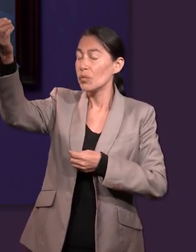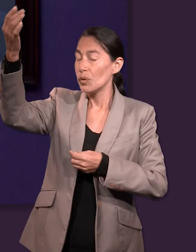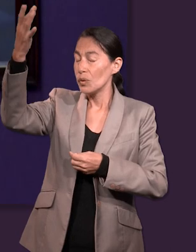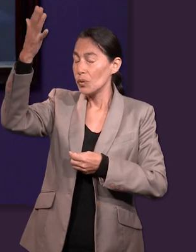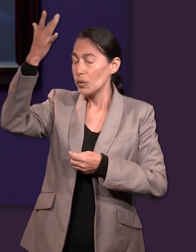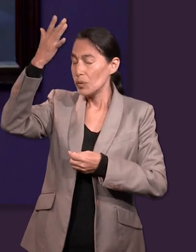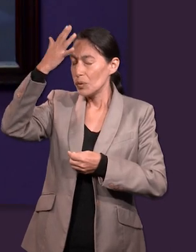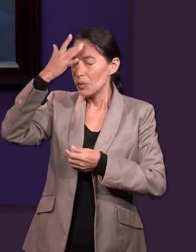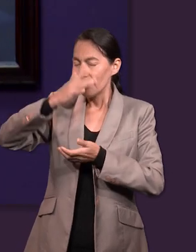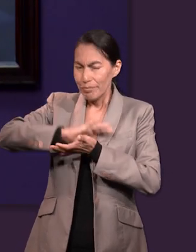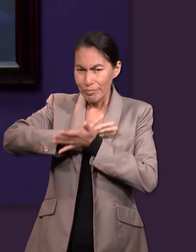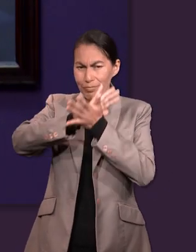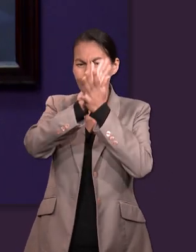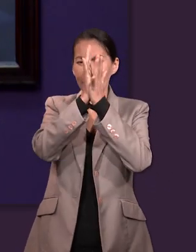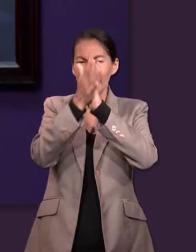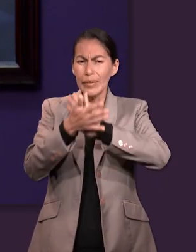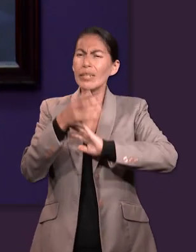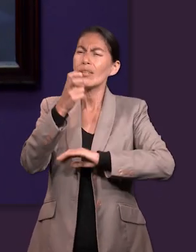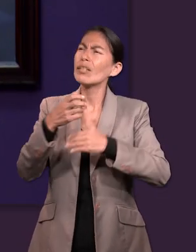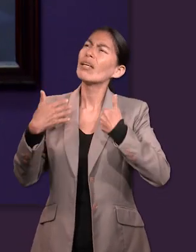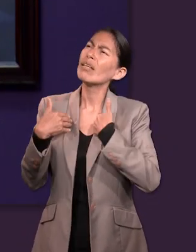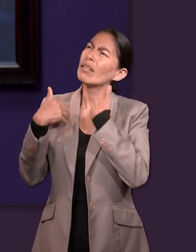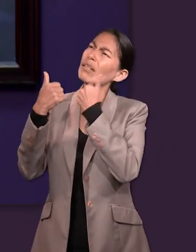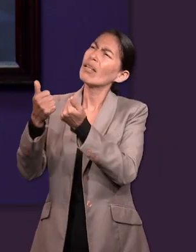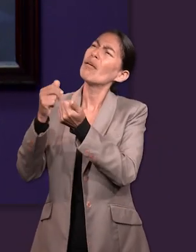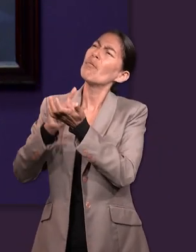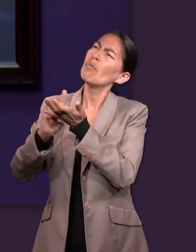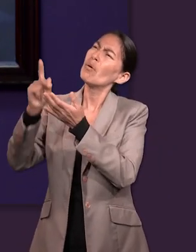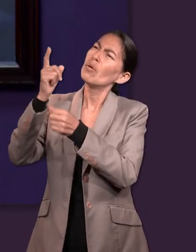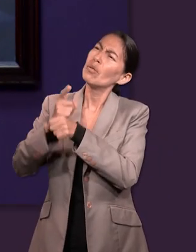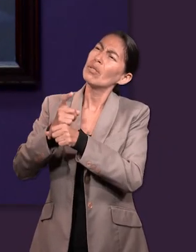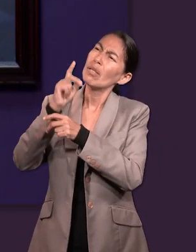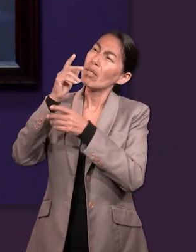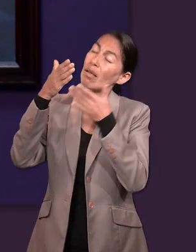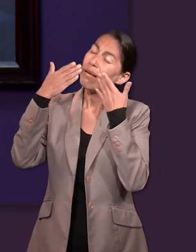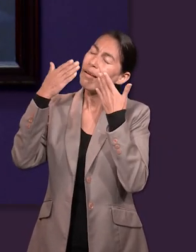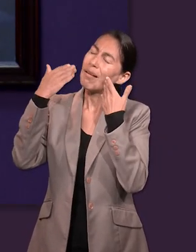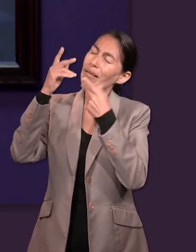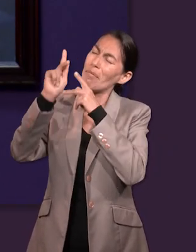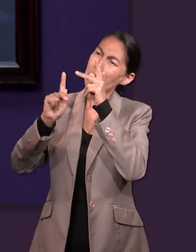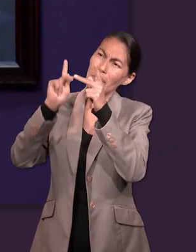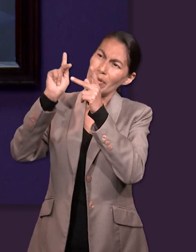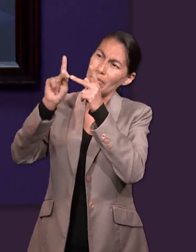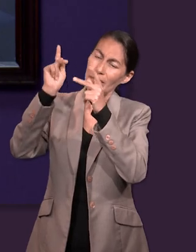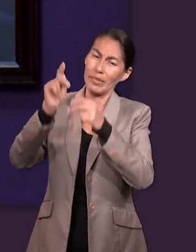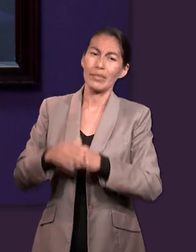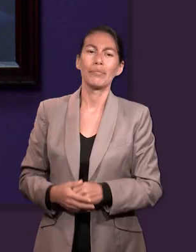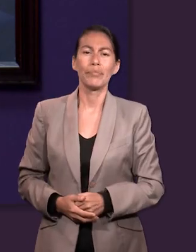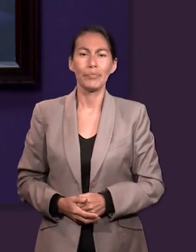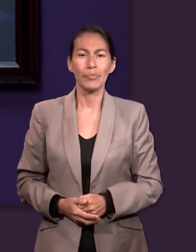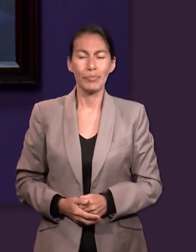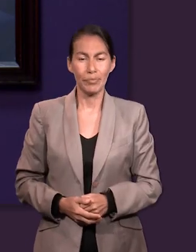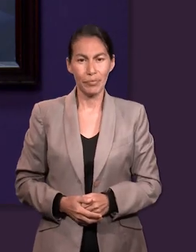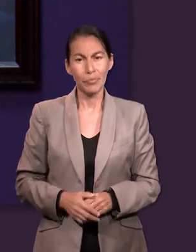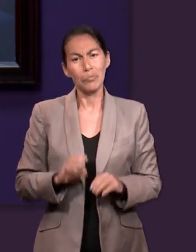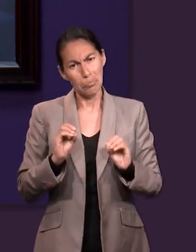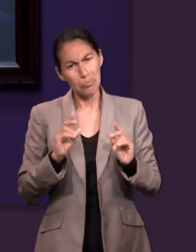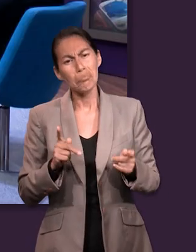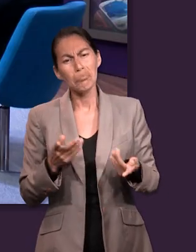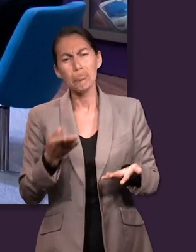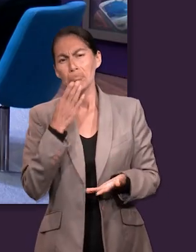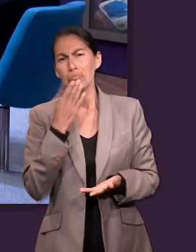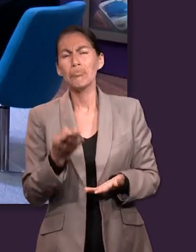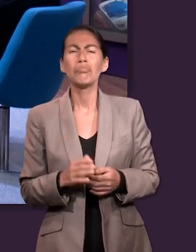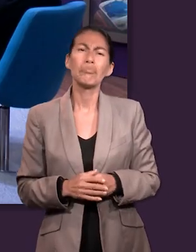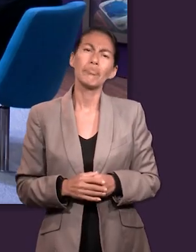entendimiento para que comprobáis cuál es la buena voluntad de Dios, agradable y perfecta. Ok, creo que